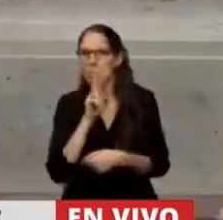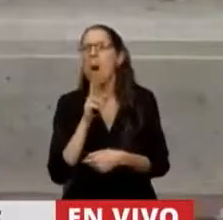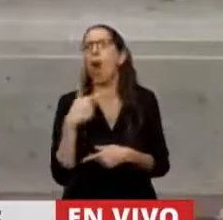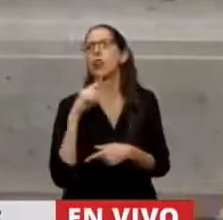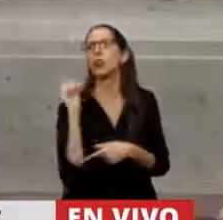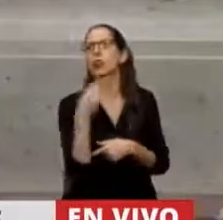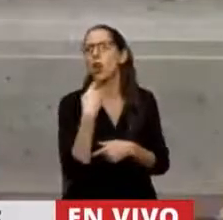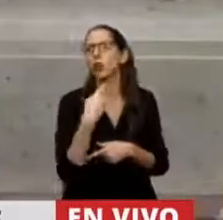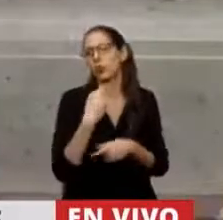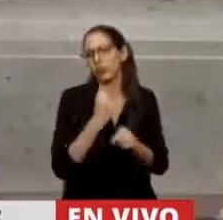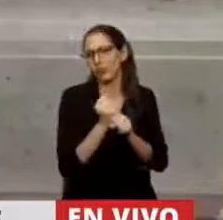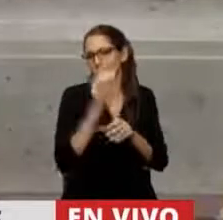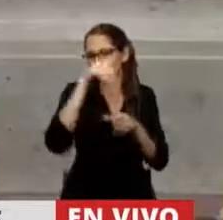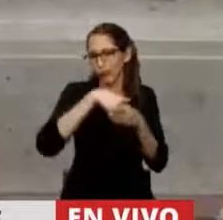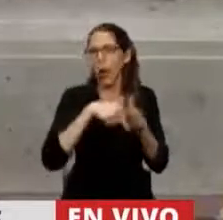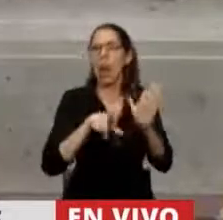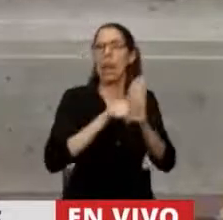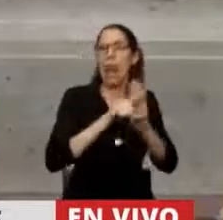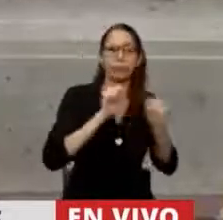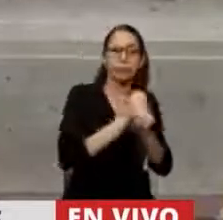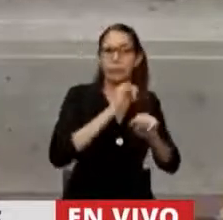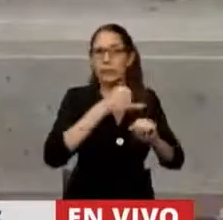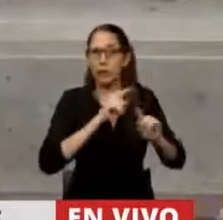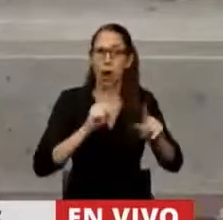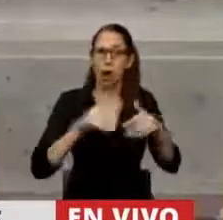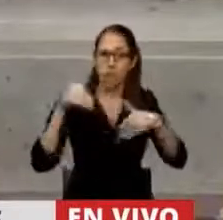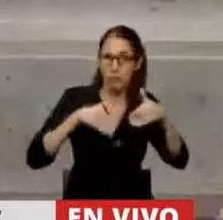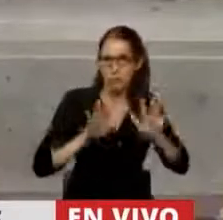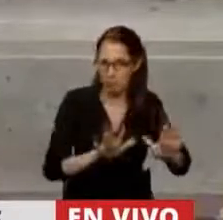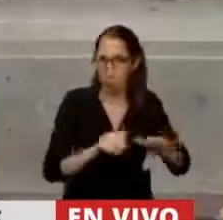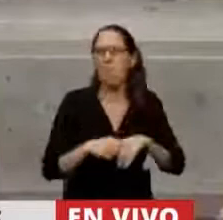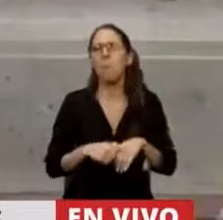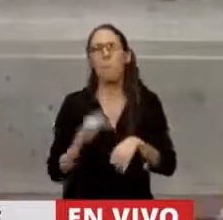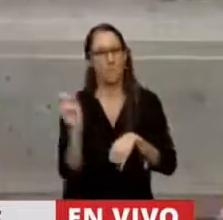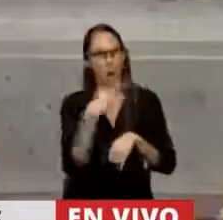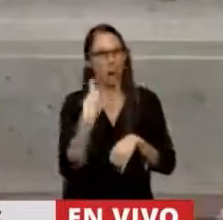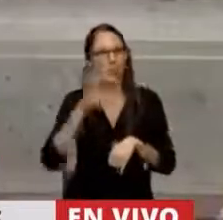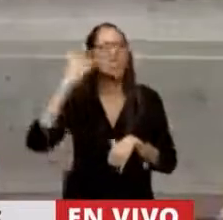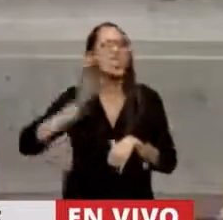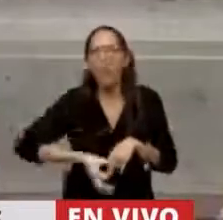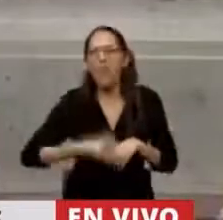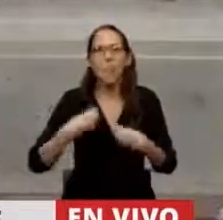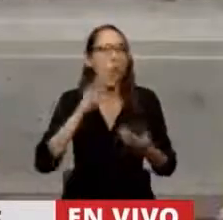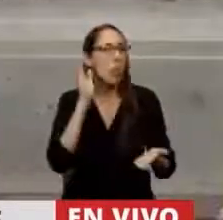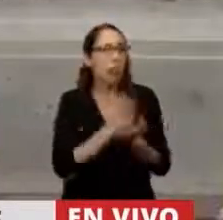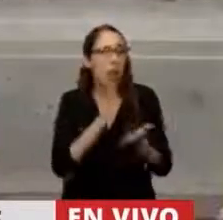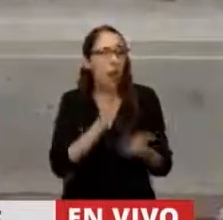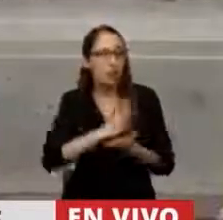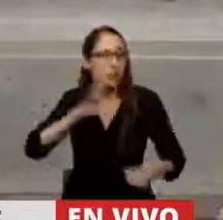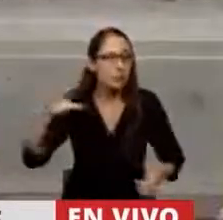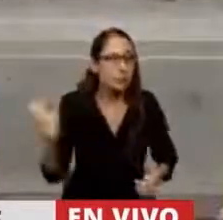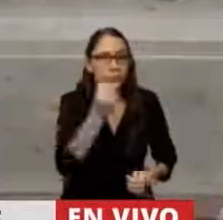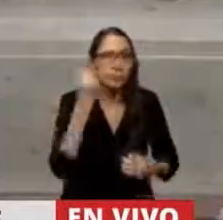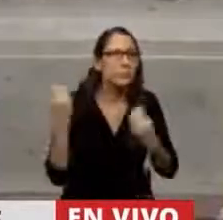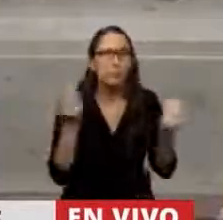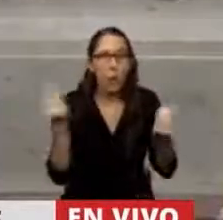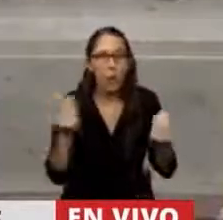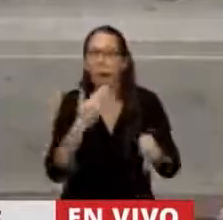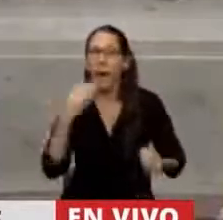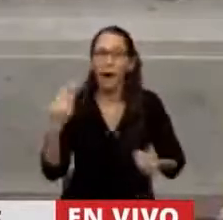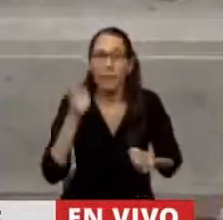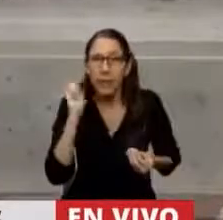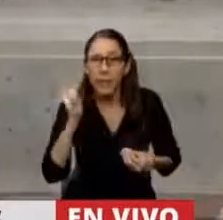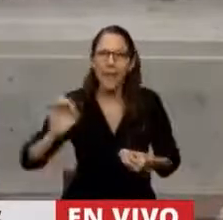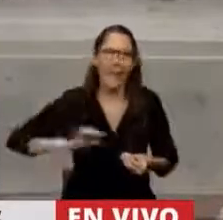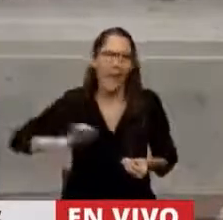los que vamos a legislar, pero tenemos bien en claro que este derecho se conquista por la lucha de décadas de